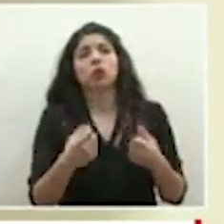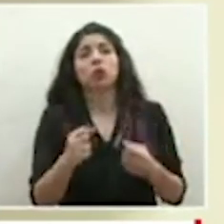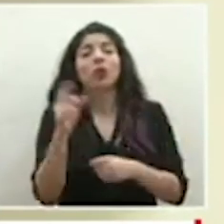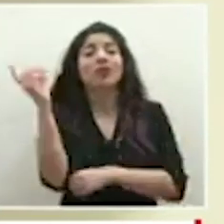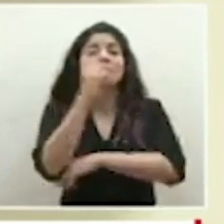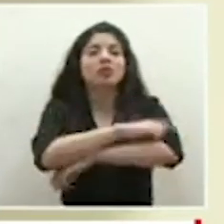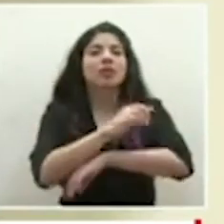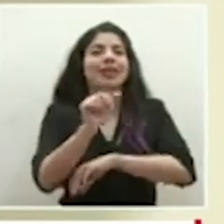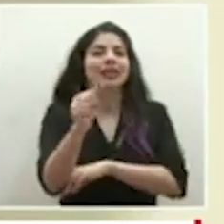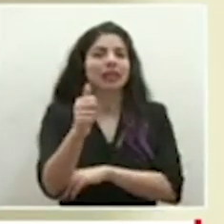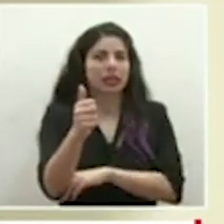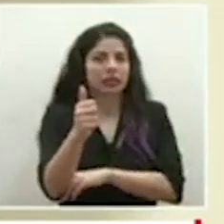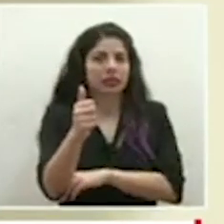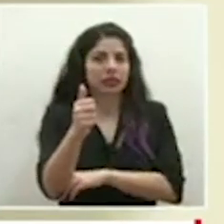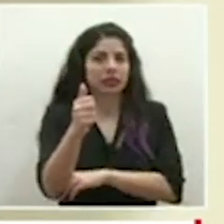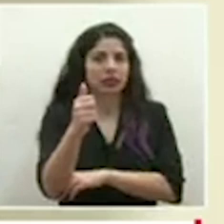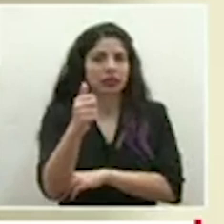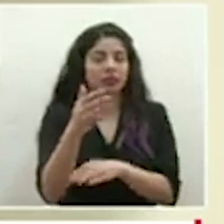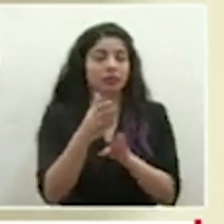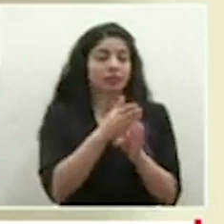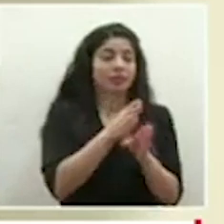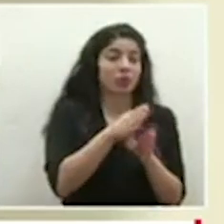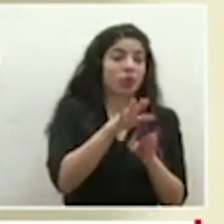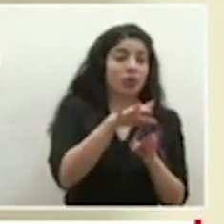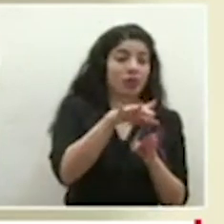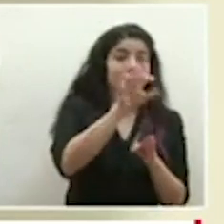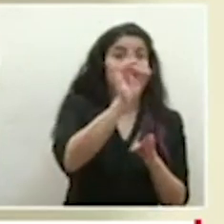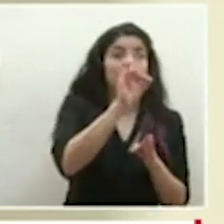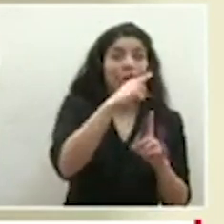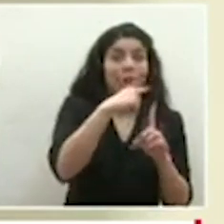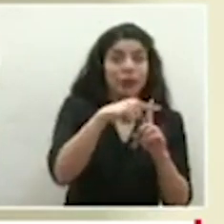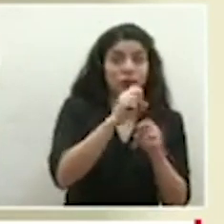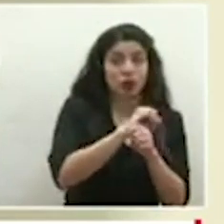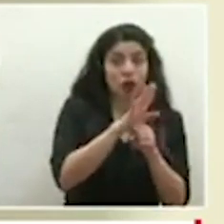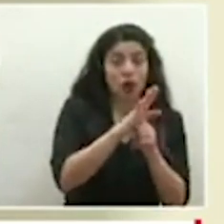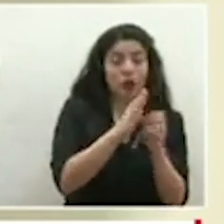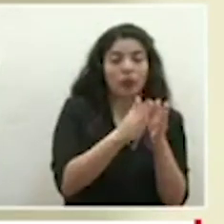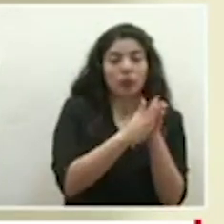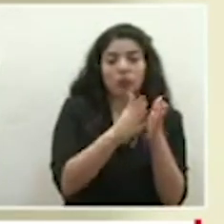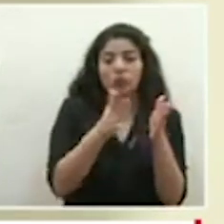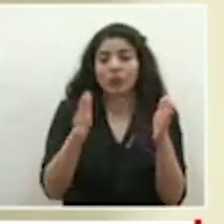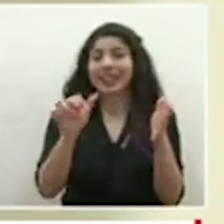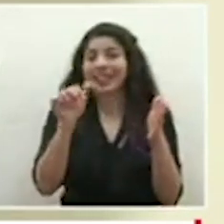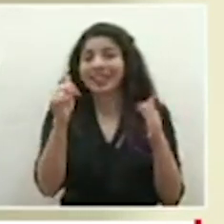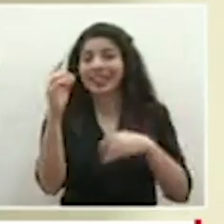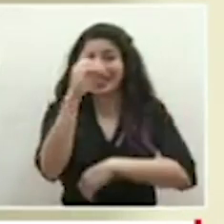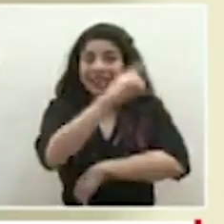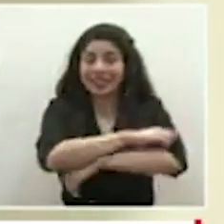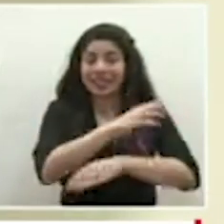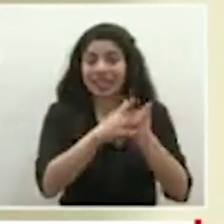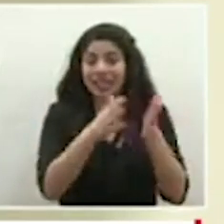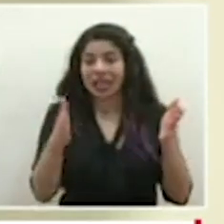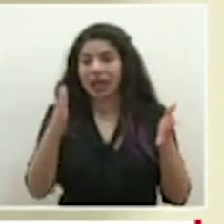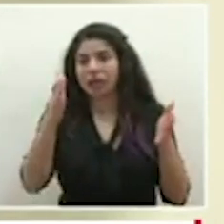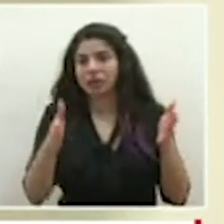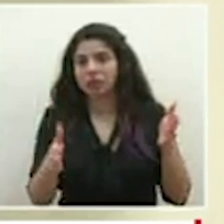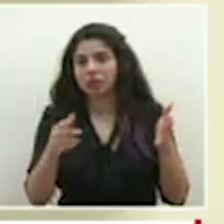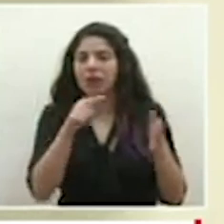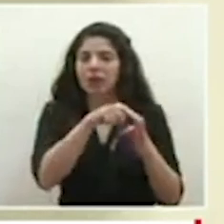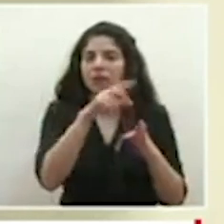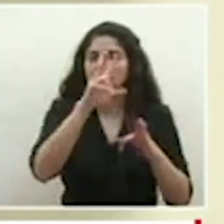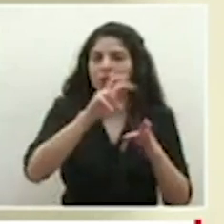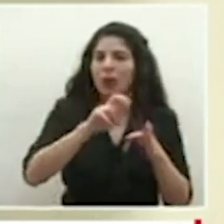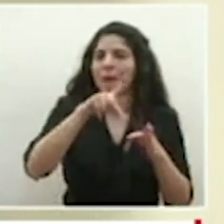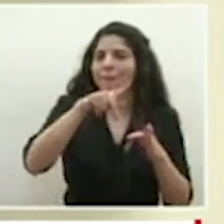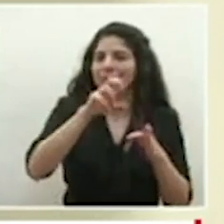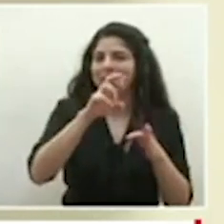10 de haberse detectado la prueba como positiva, de haber dado positivo en una prueba por COVID-19, una prueba PCR, que